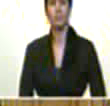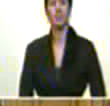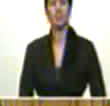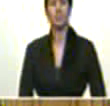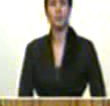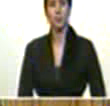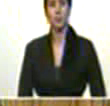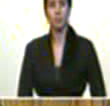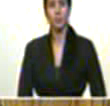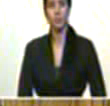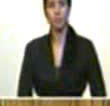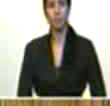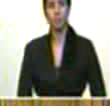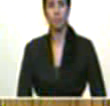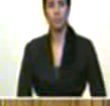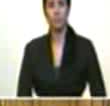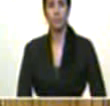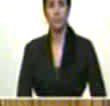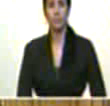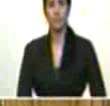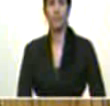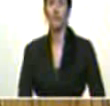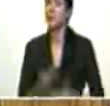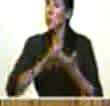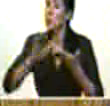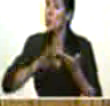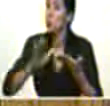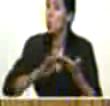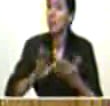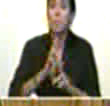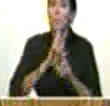a la situación económica.